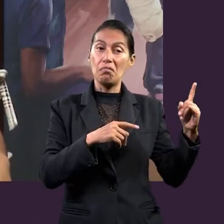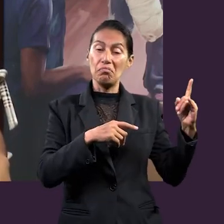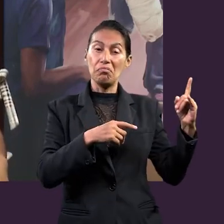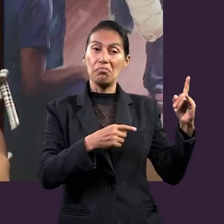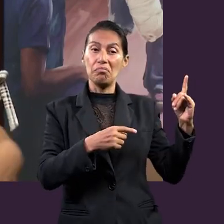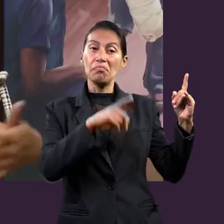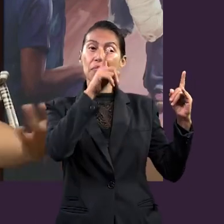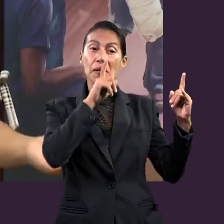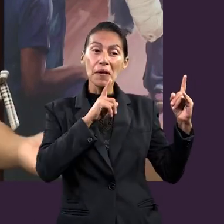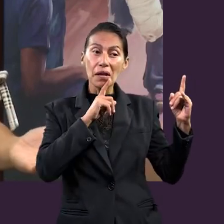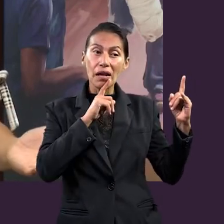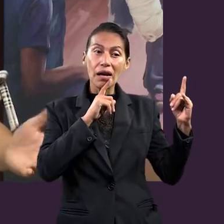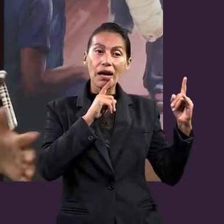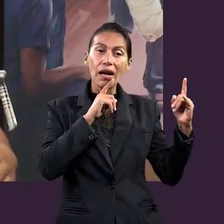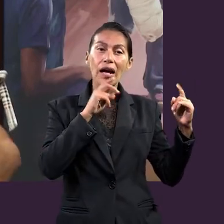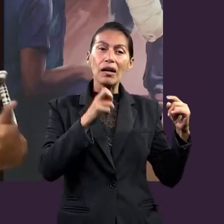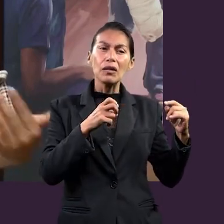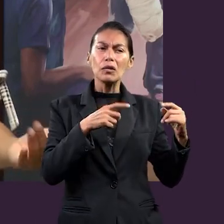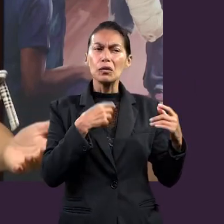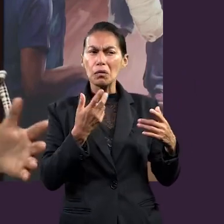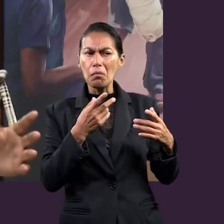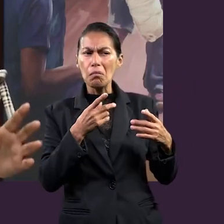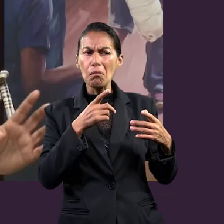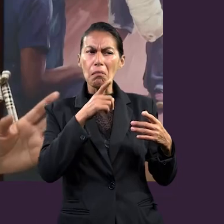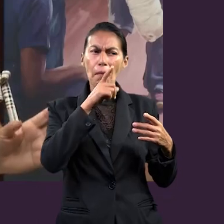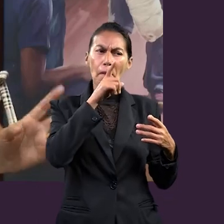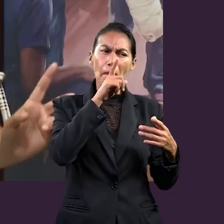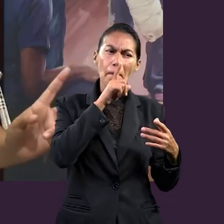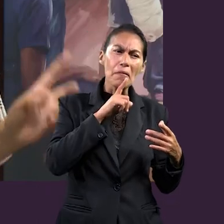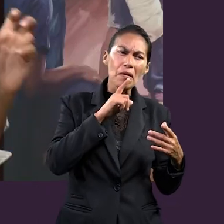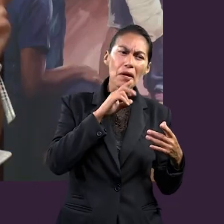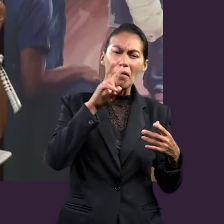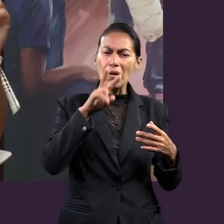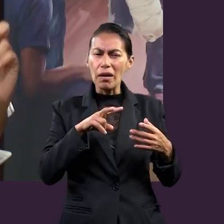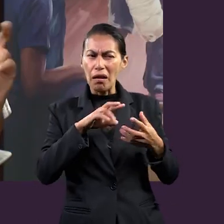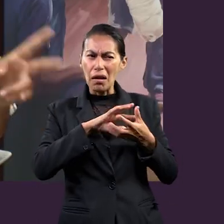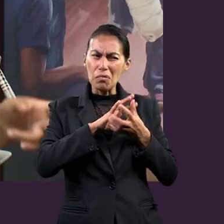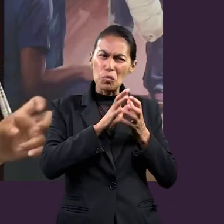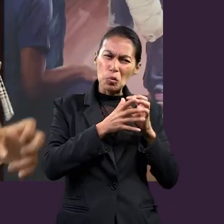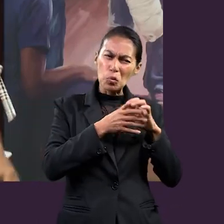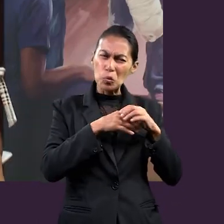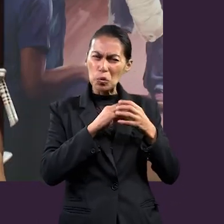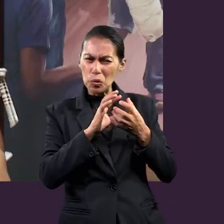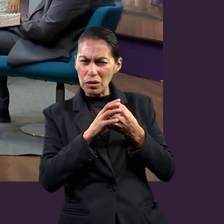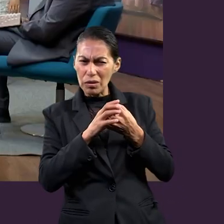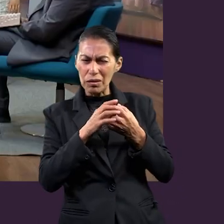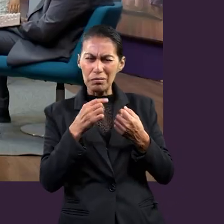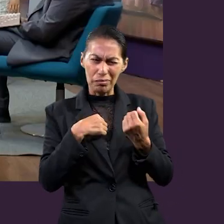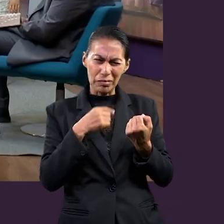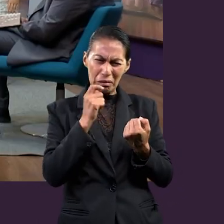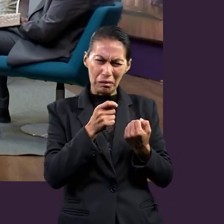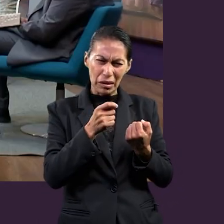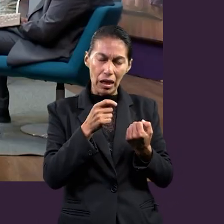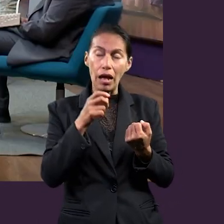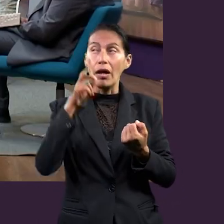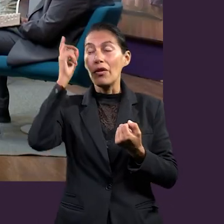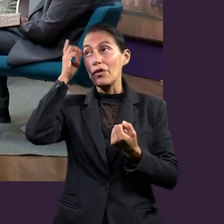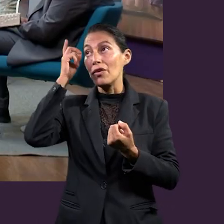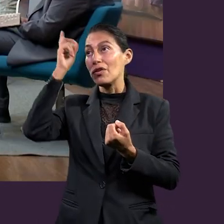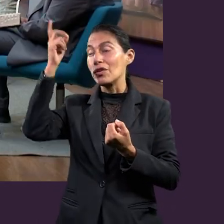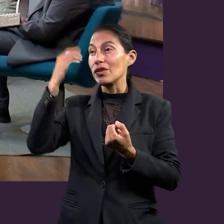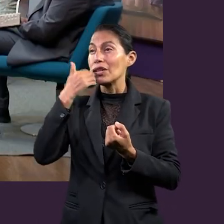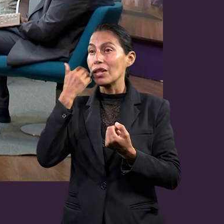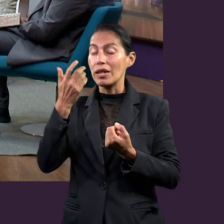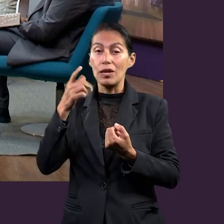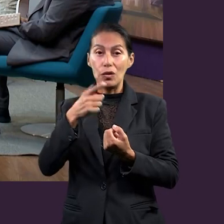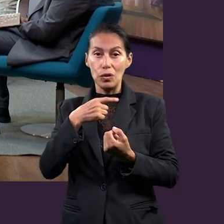sigue haciendo. O sea, ¿cómo es que nos hace pecar? Con mentira, con verdad, lo que llamamos verdad a medias. Entonces, es lo que Dios quiere que